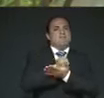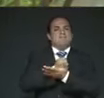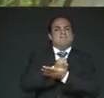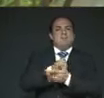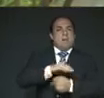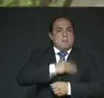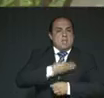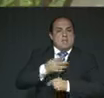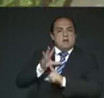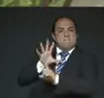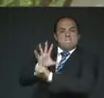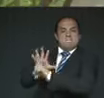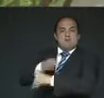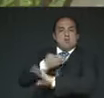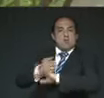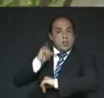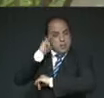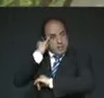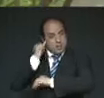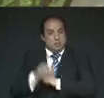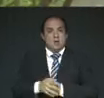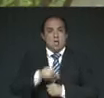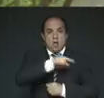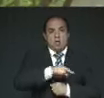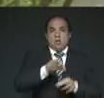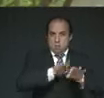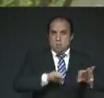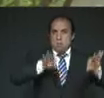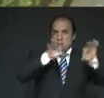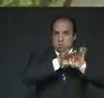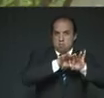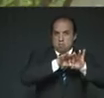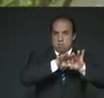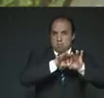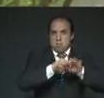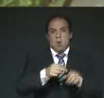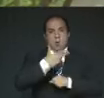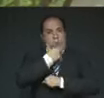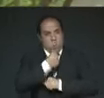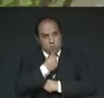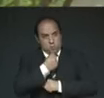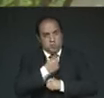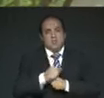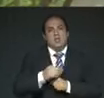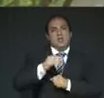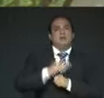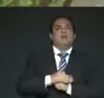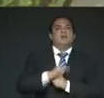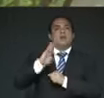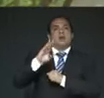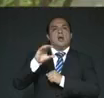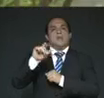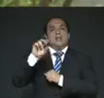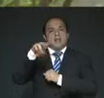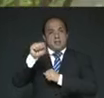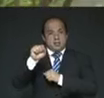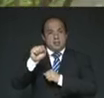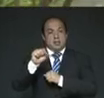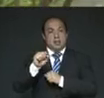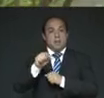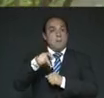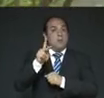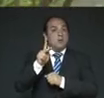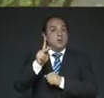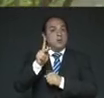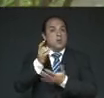contaban eran ellos, los españoles, los capitanes, los varones y que en cambio solo merecían quedarse